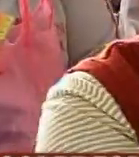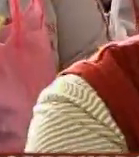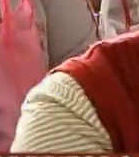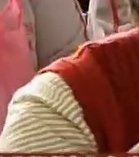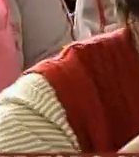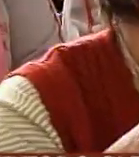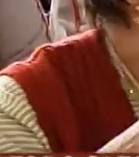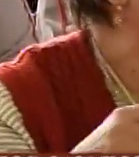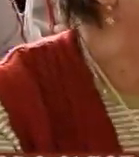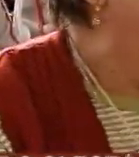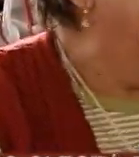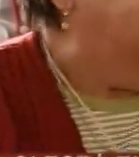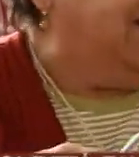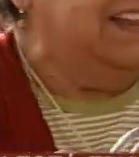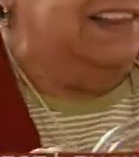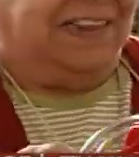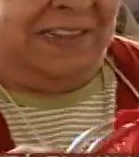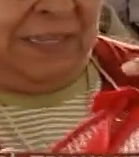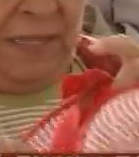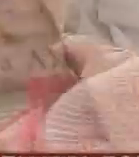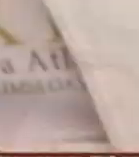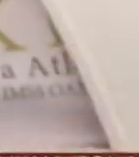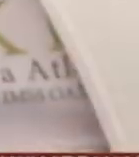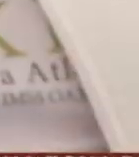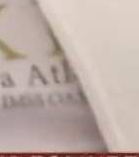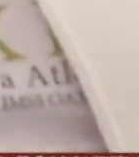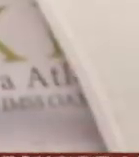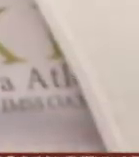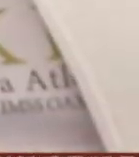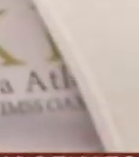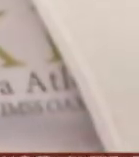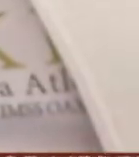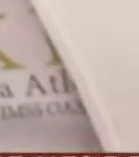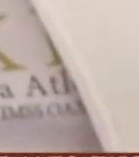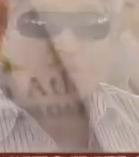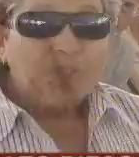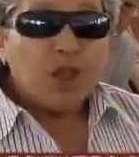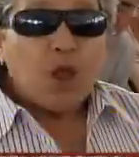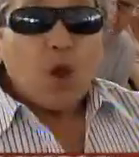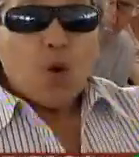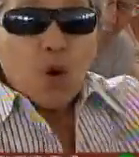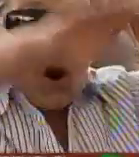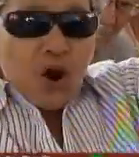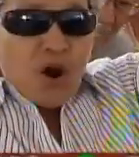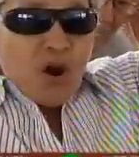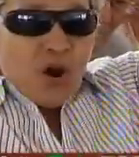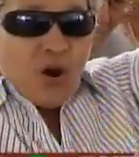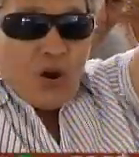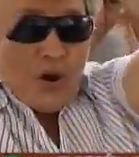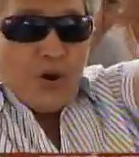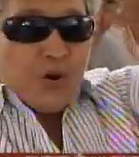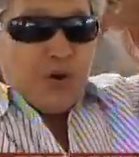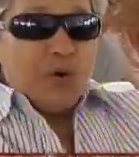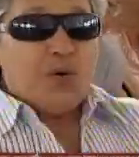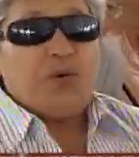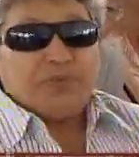pero su objetivo es expandir sus servicios al resto del país y Latinoamérica para México al día Elvira Angélica Rivera